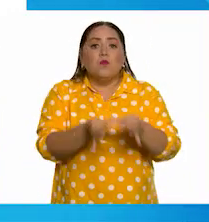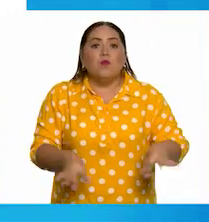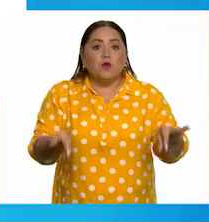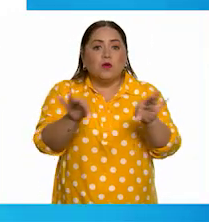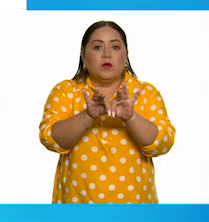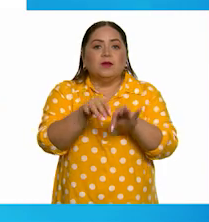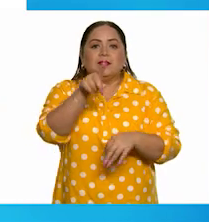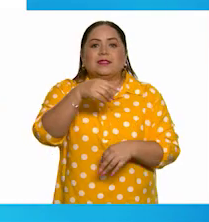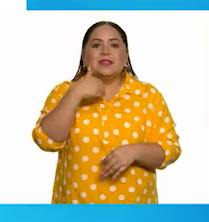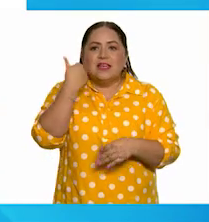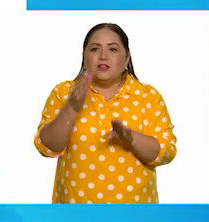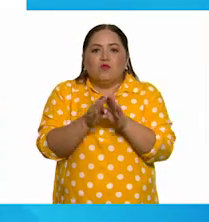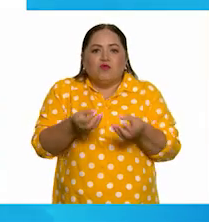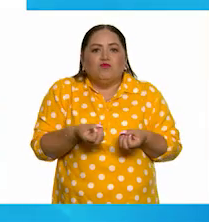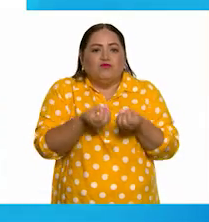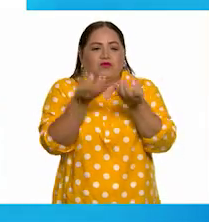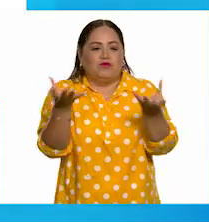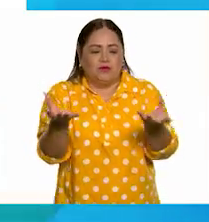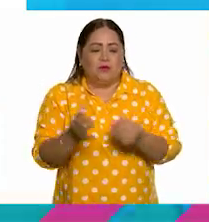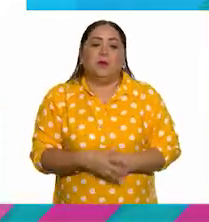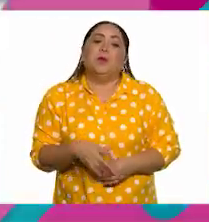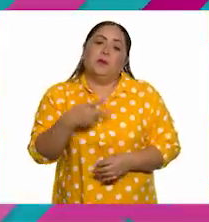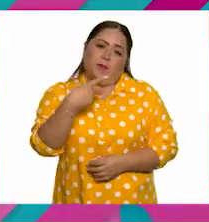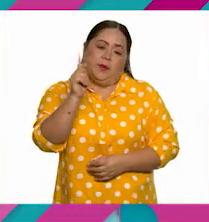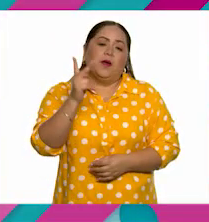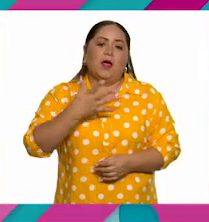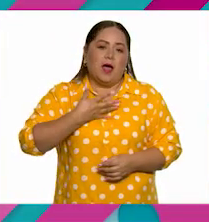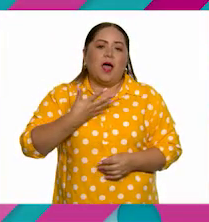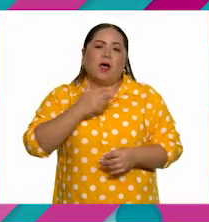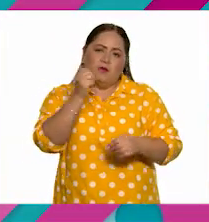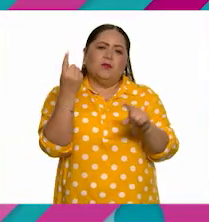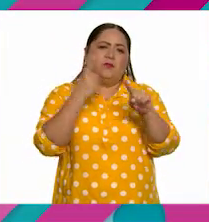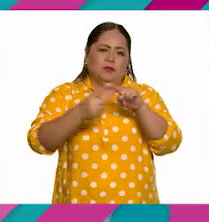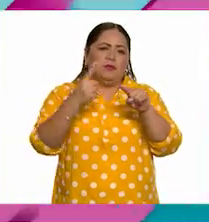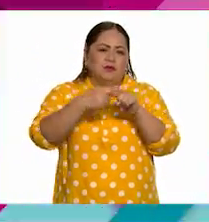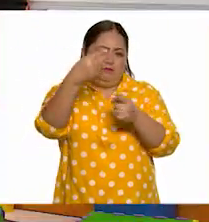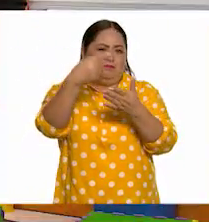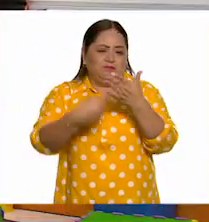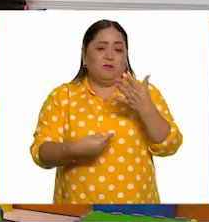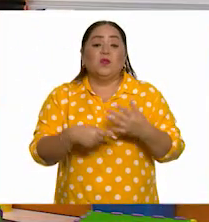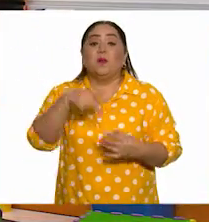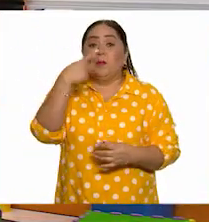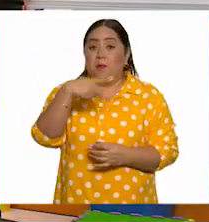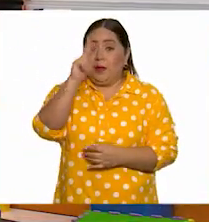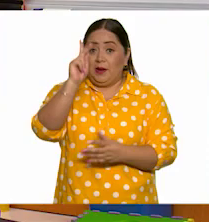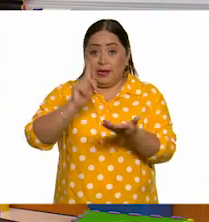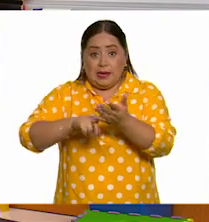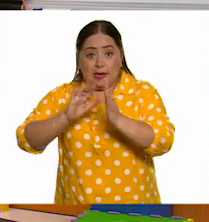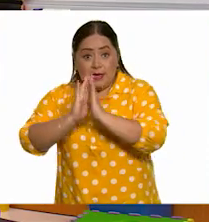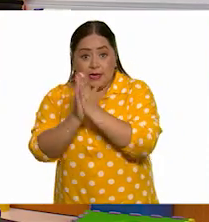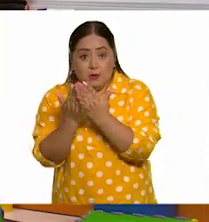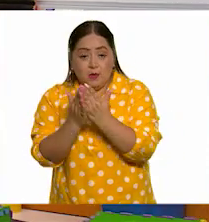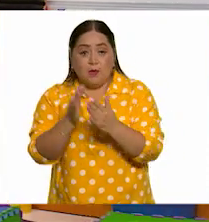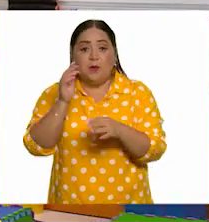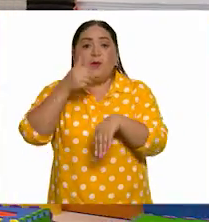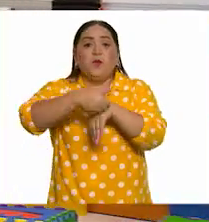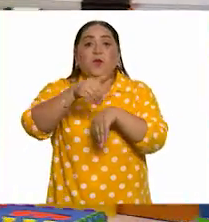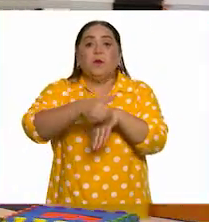importante que quisimos compartir. Así es. bueno, hubo varias anécdotas ahí. En nuestro libro, en la